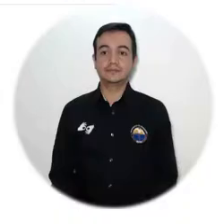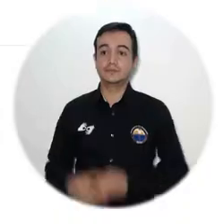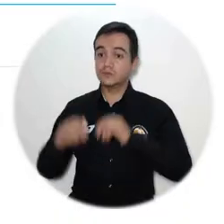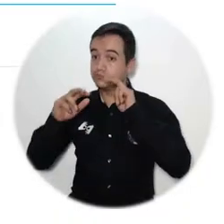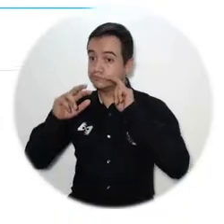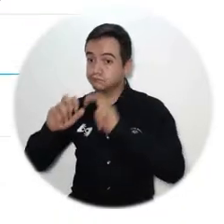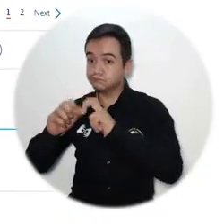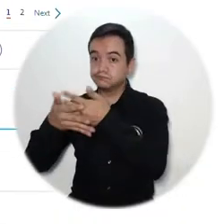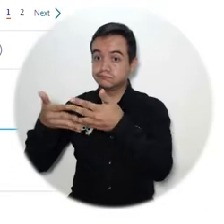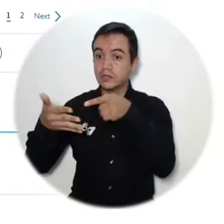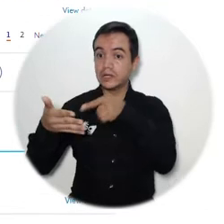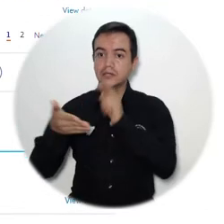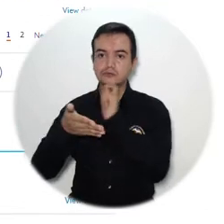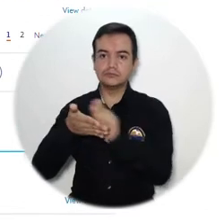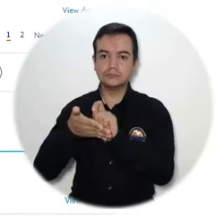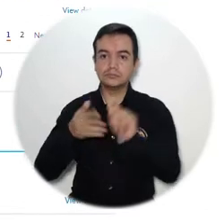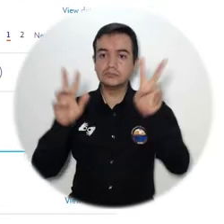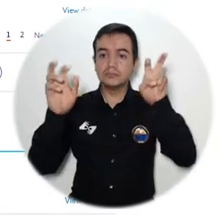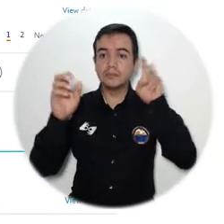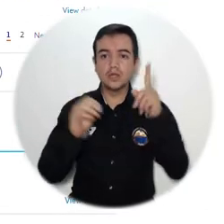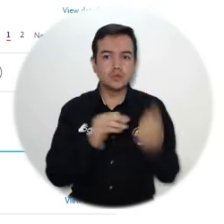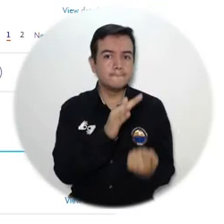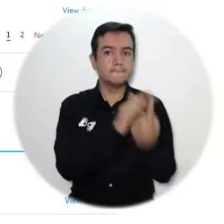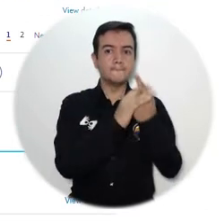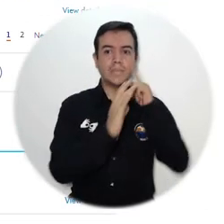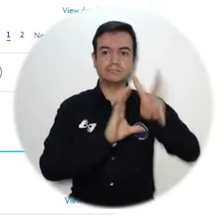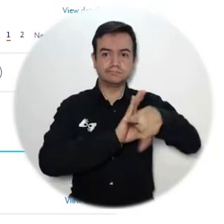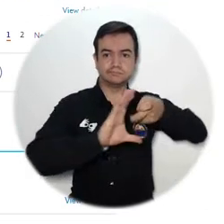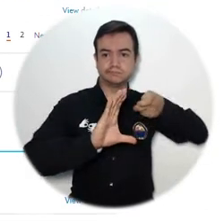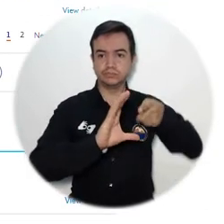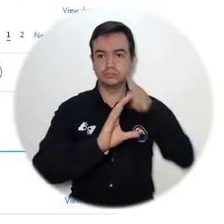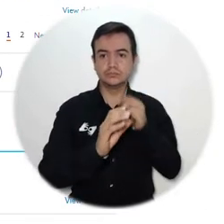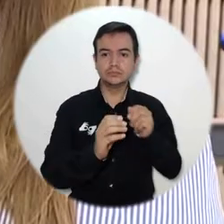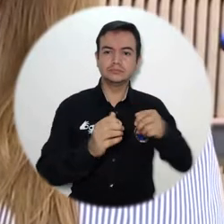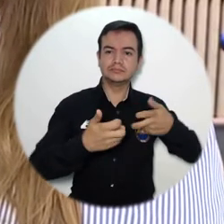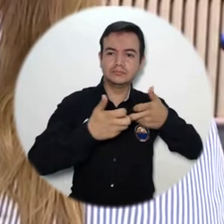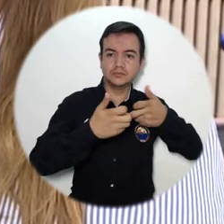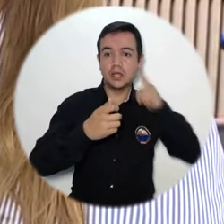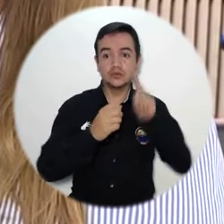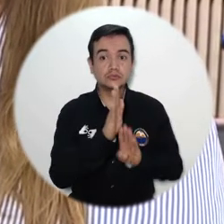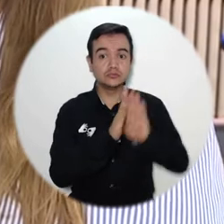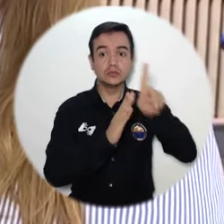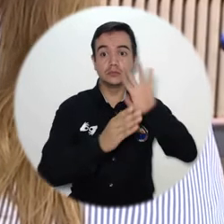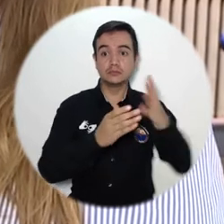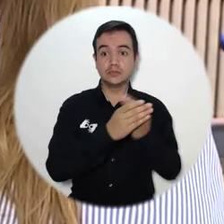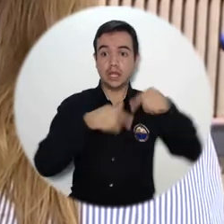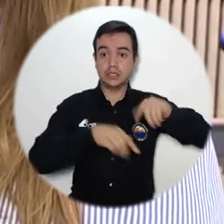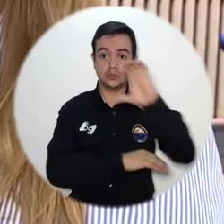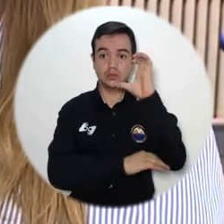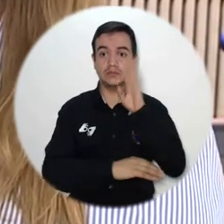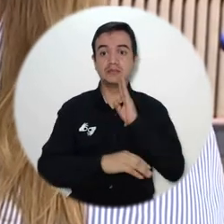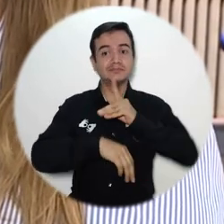El artículo científico Los efectos del boom minero energético en el desarrollo inclusivo en Colombia de la doctora Amanda Vargas